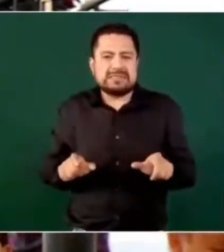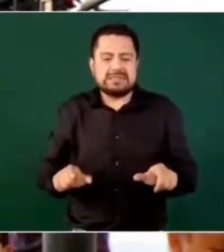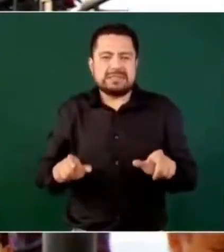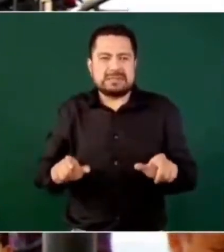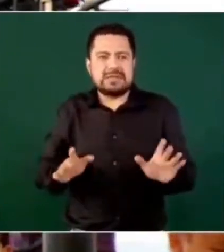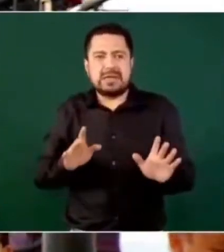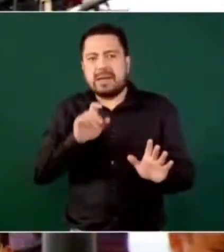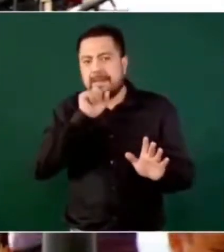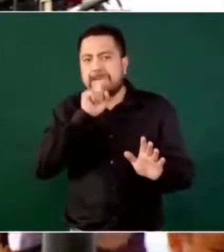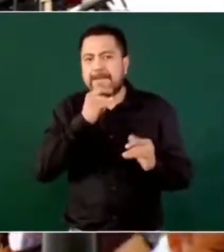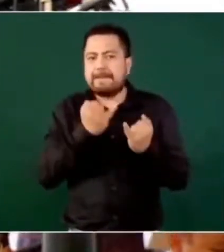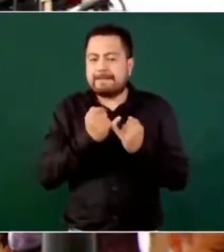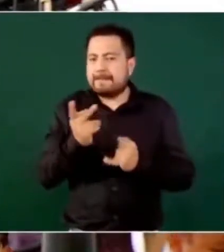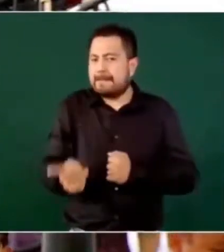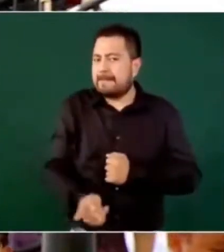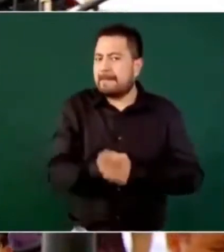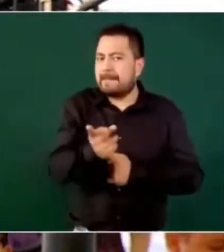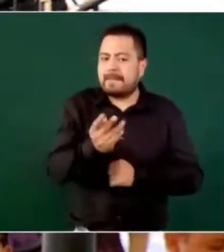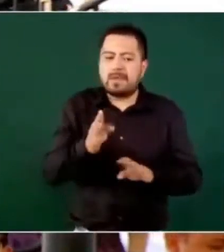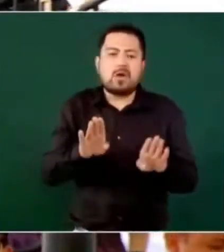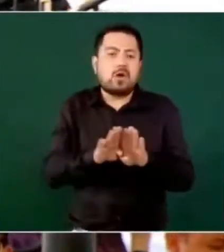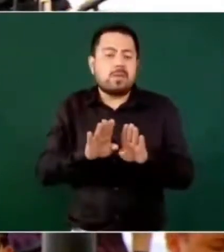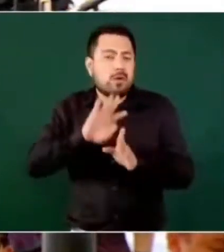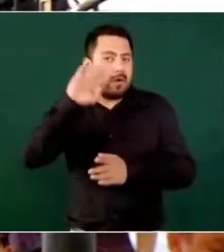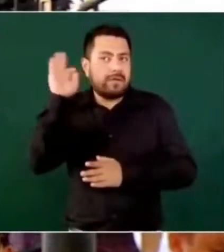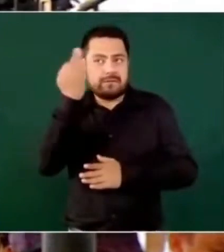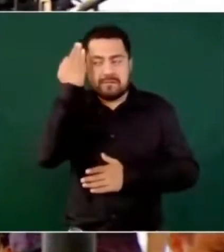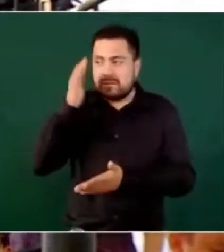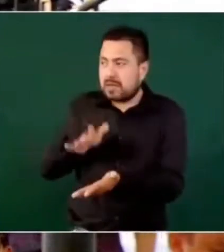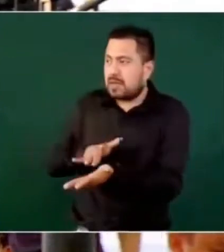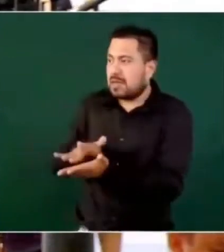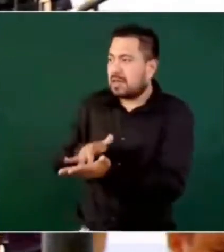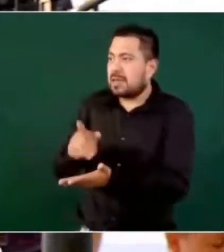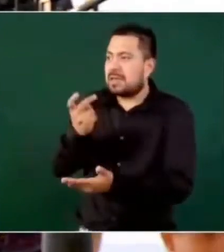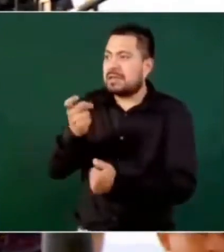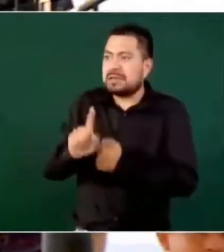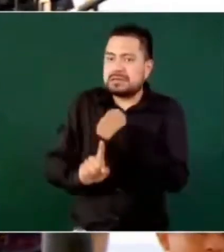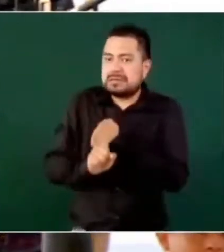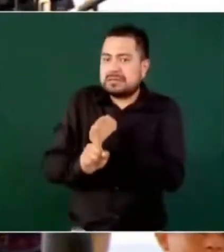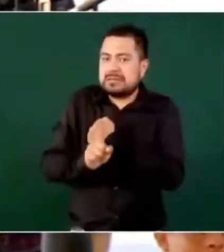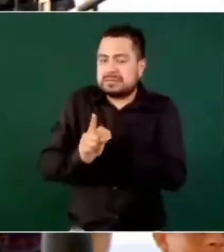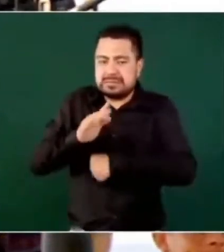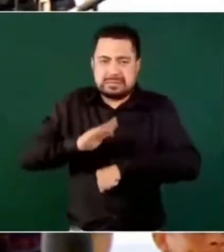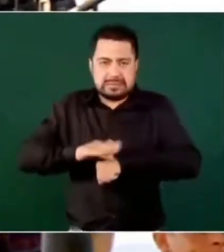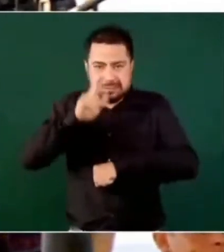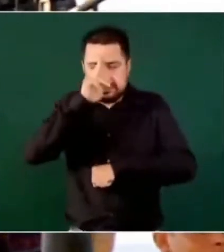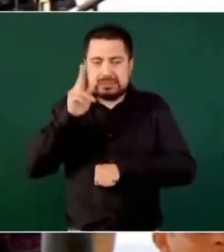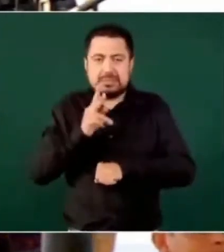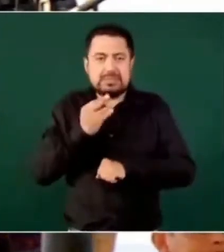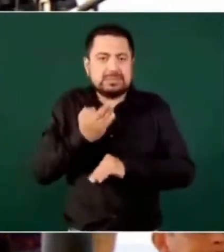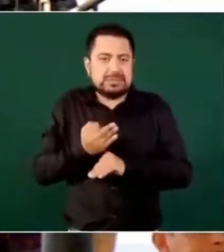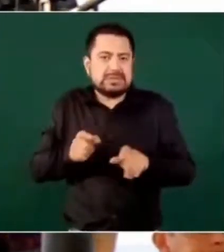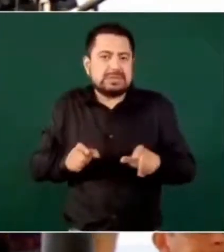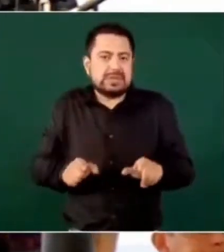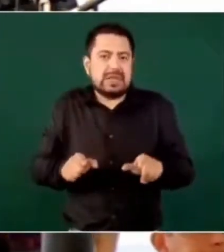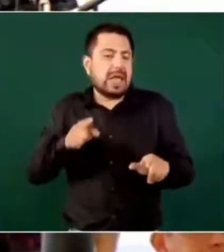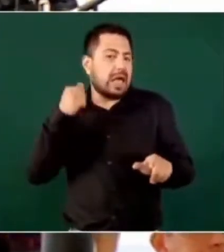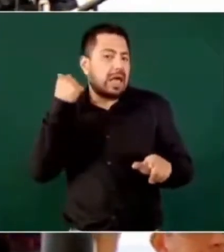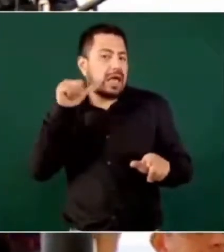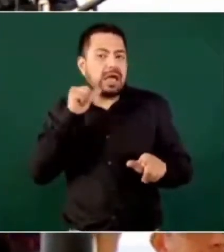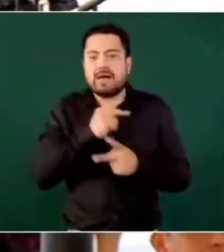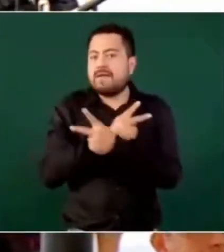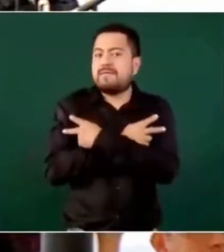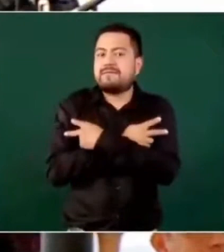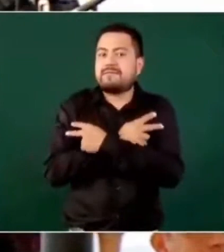La pregunta es cómo apoyar a la federación a estos estados que enfrentan este flagelo de la inseguridad. Y hablando de Acapulco, la temporada vacacional,